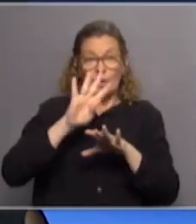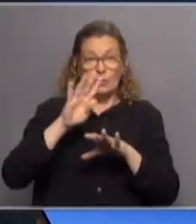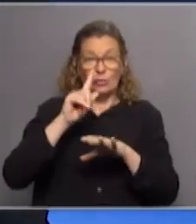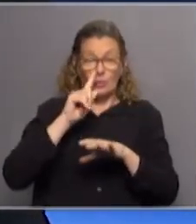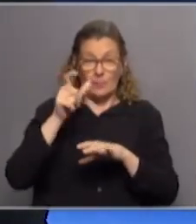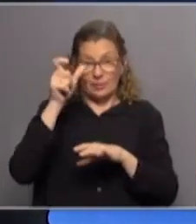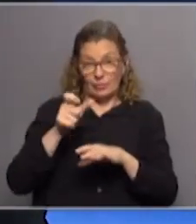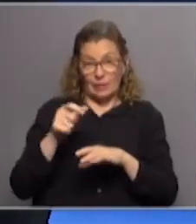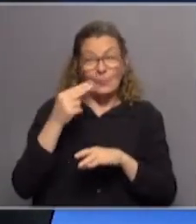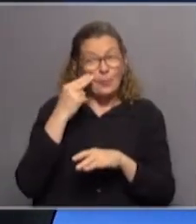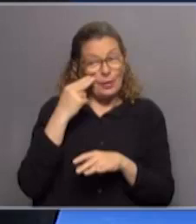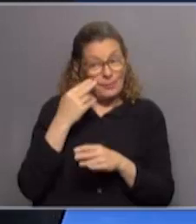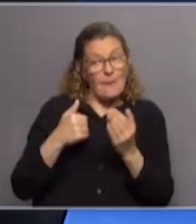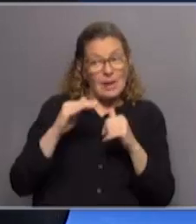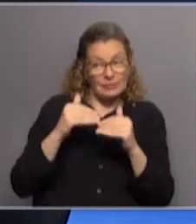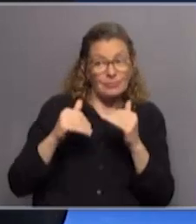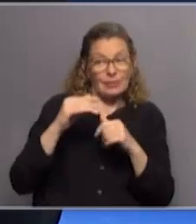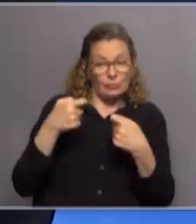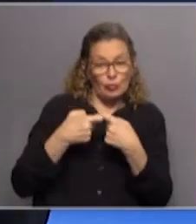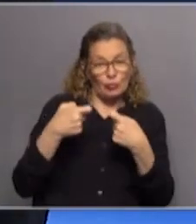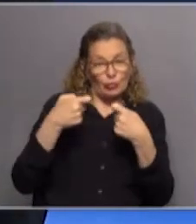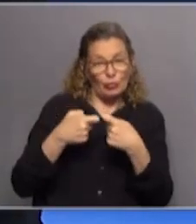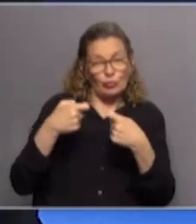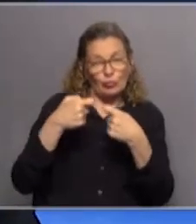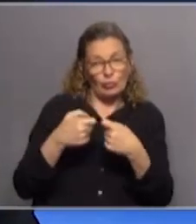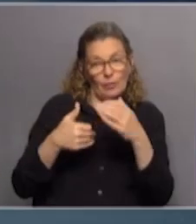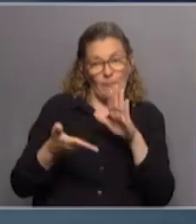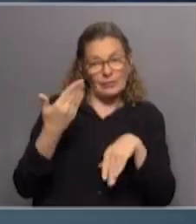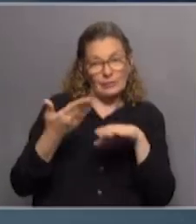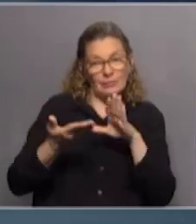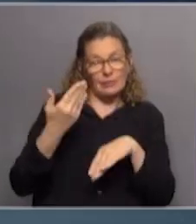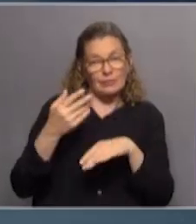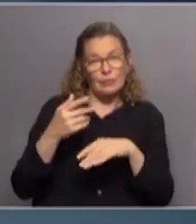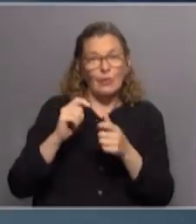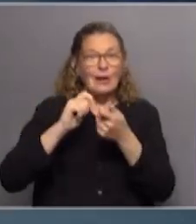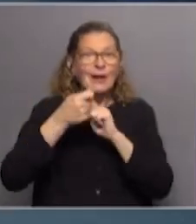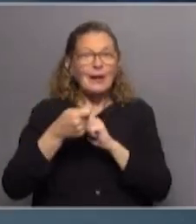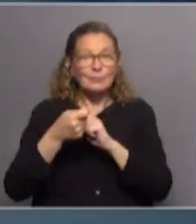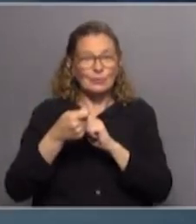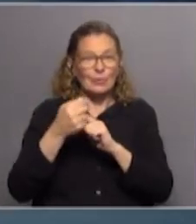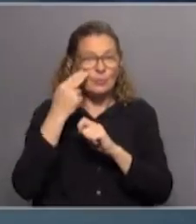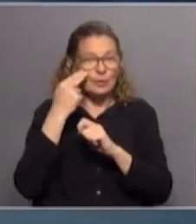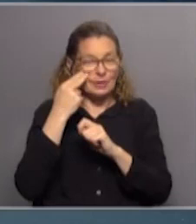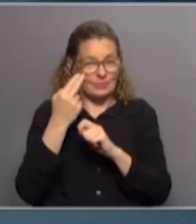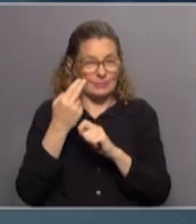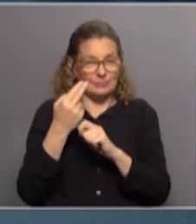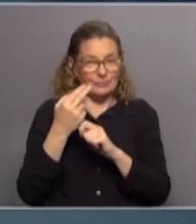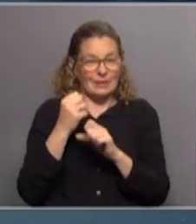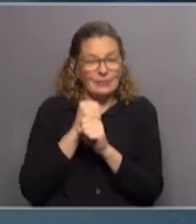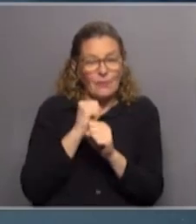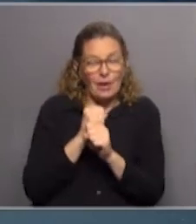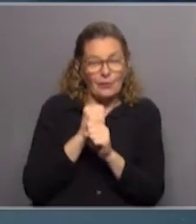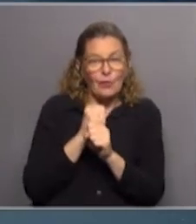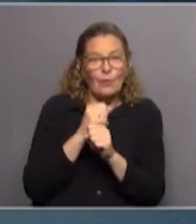entonces ahí está el problema entonces la cuestión está en una reestructura del funcionamiento operativo